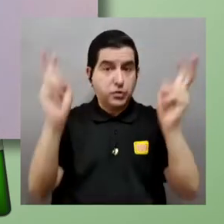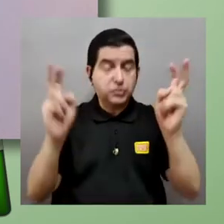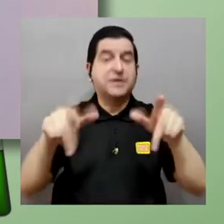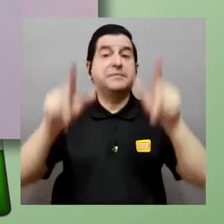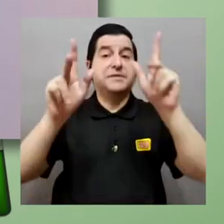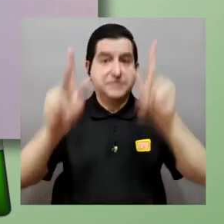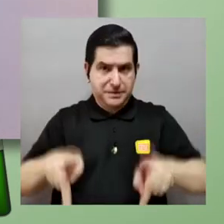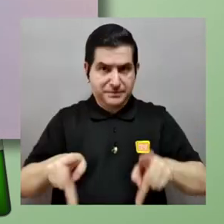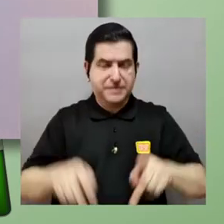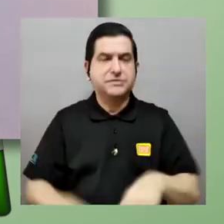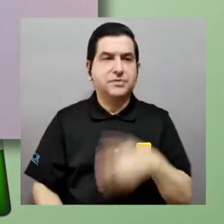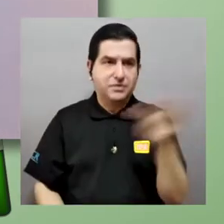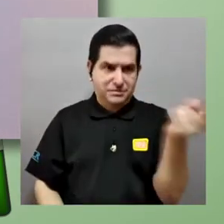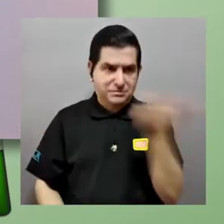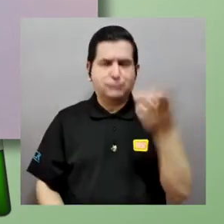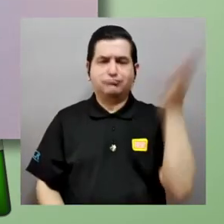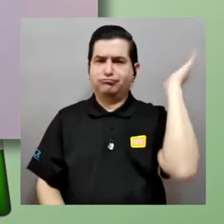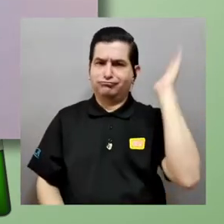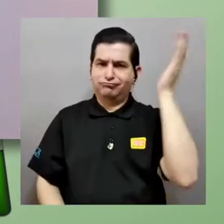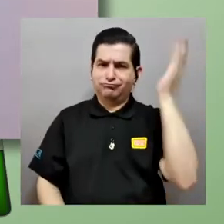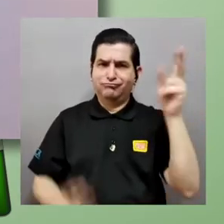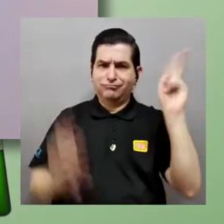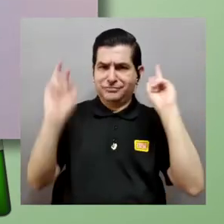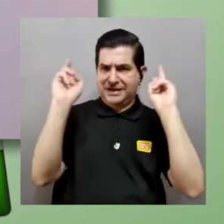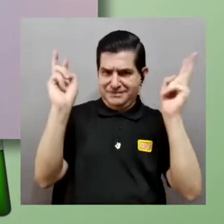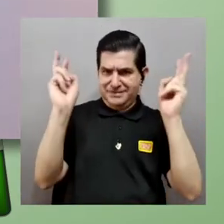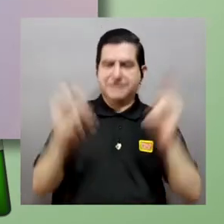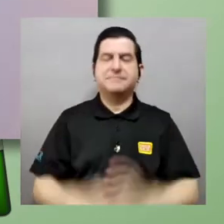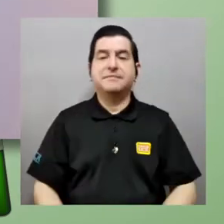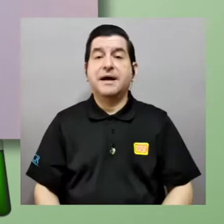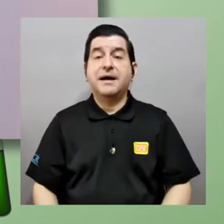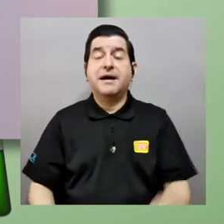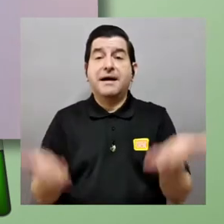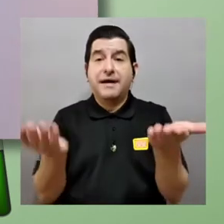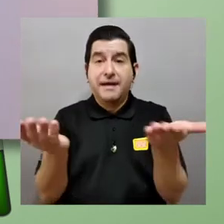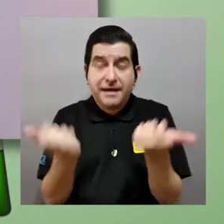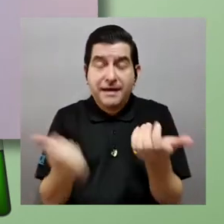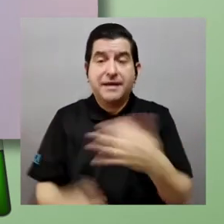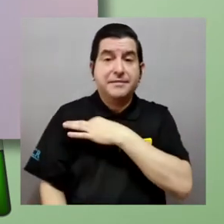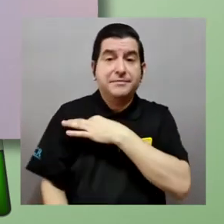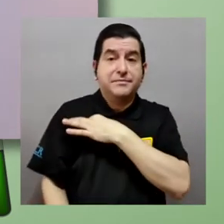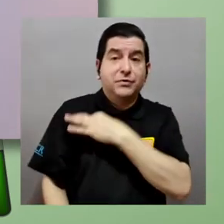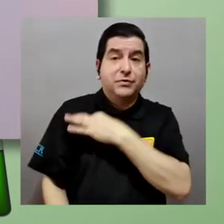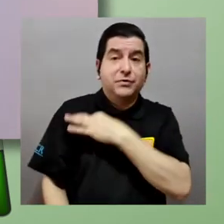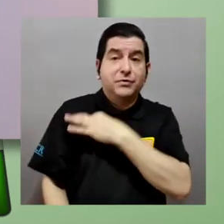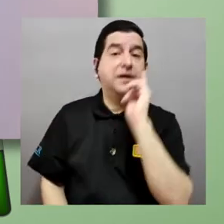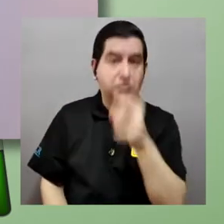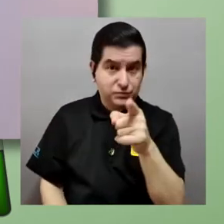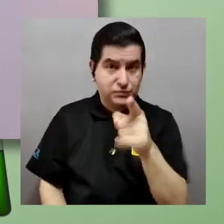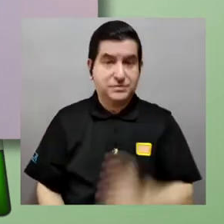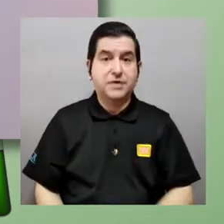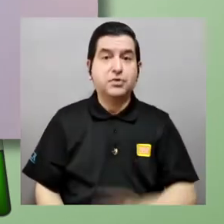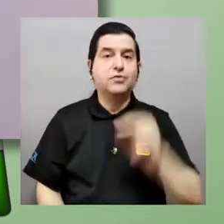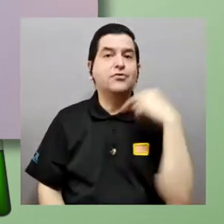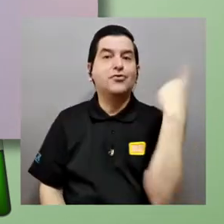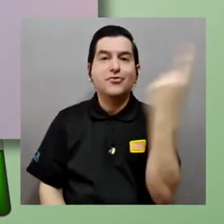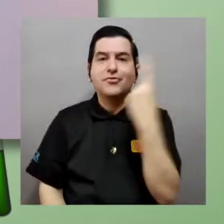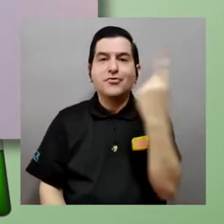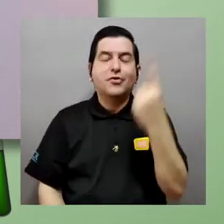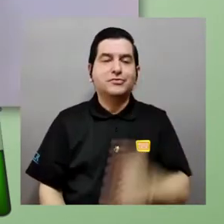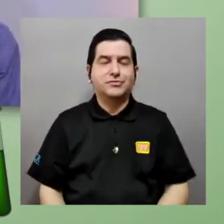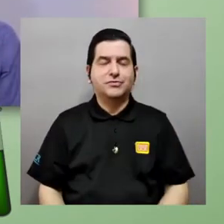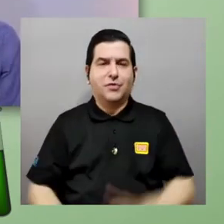temas y dos personas que nos van a exponer sobre este tema tenemos la presencia de sebastián corrales que él es